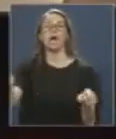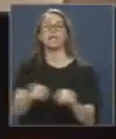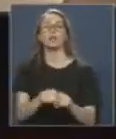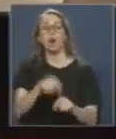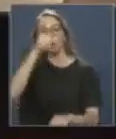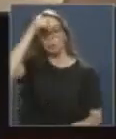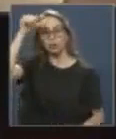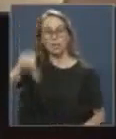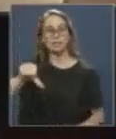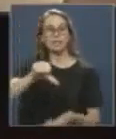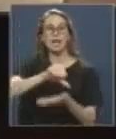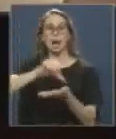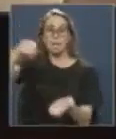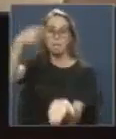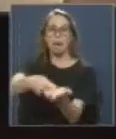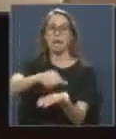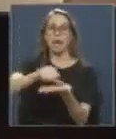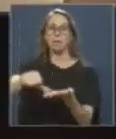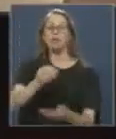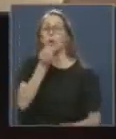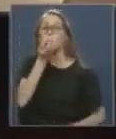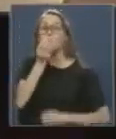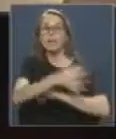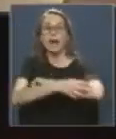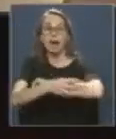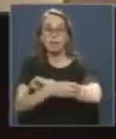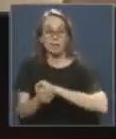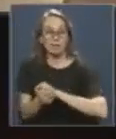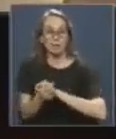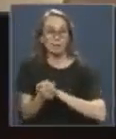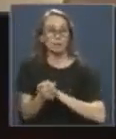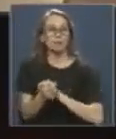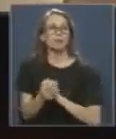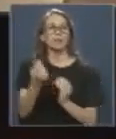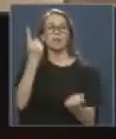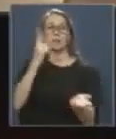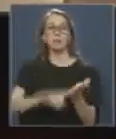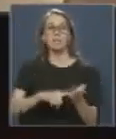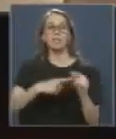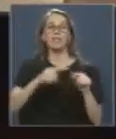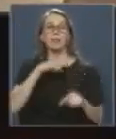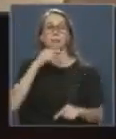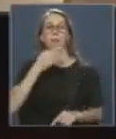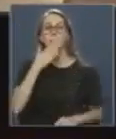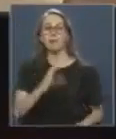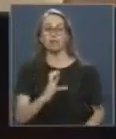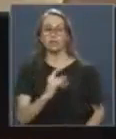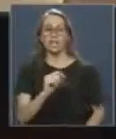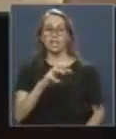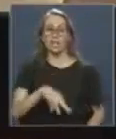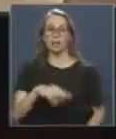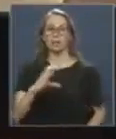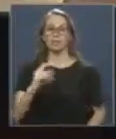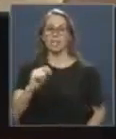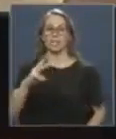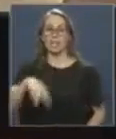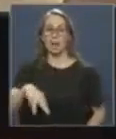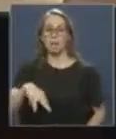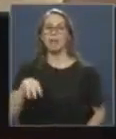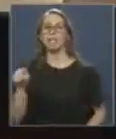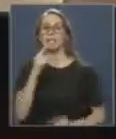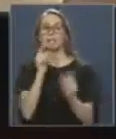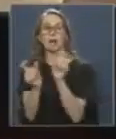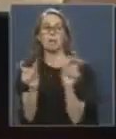como se castigan con multas las groserías. Prefiero mil veces CTM que estas